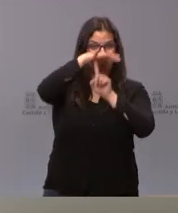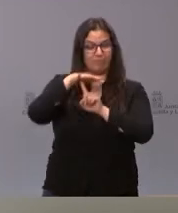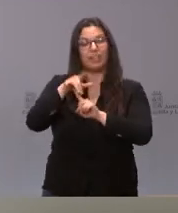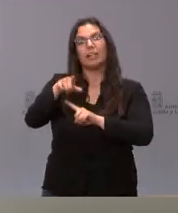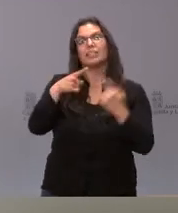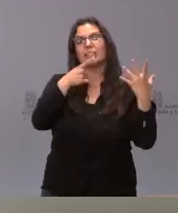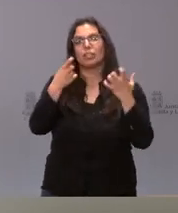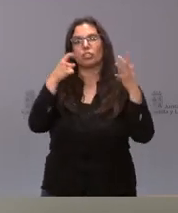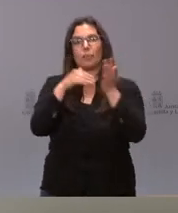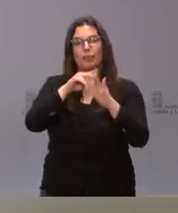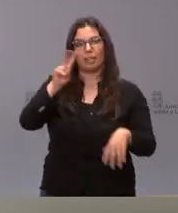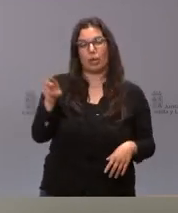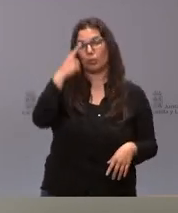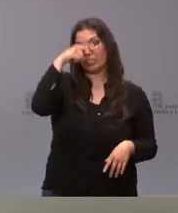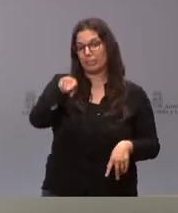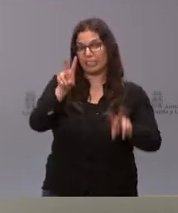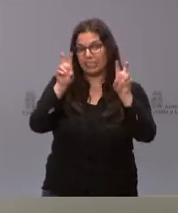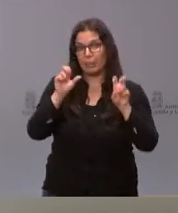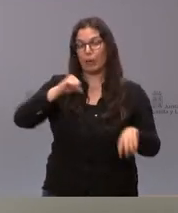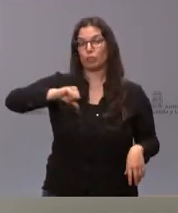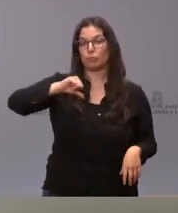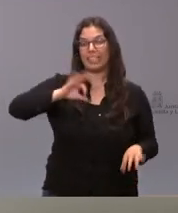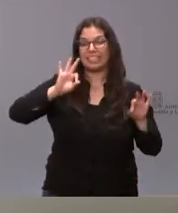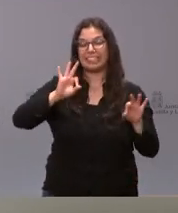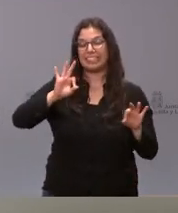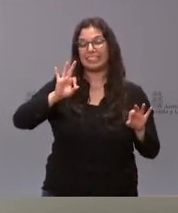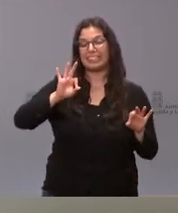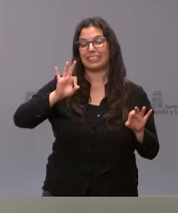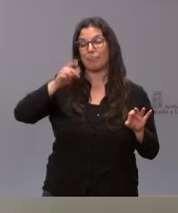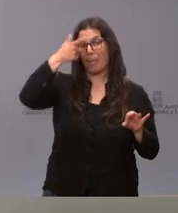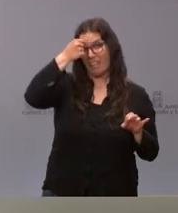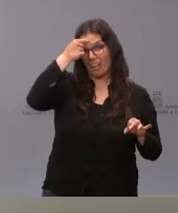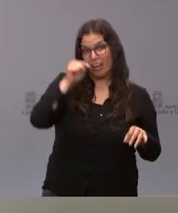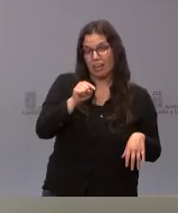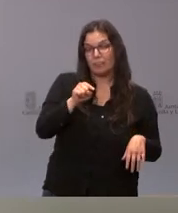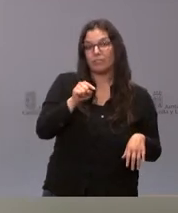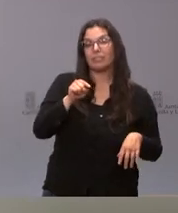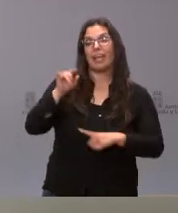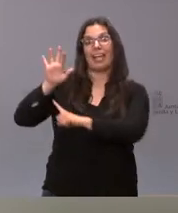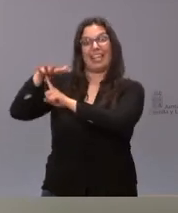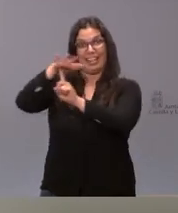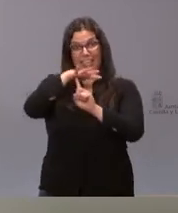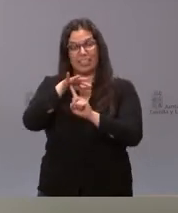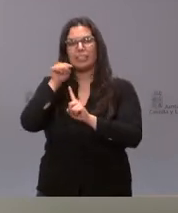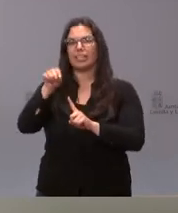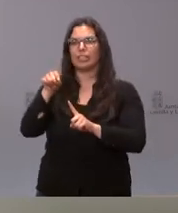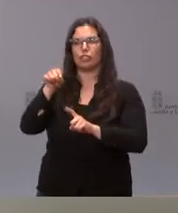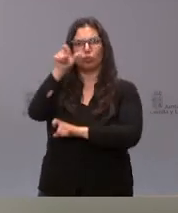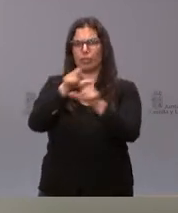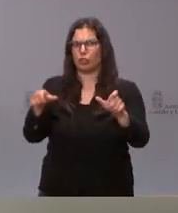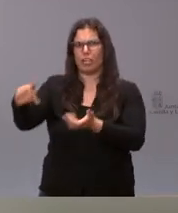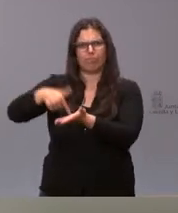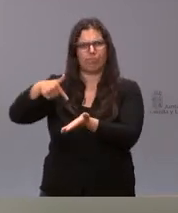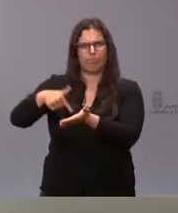euros. Saben ustedes que esta cuestión del Hospital de Ávila y el helipuerto era una de las cuestiones más demandadas por la sociedad